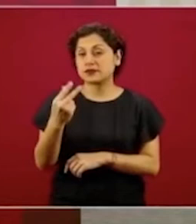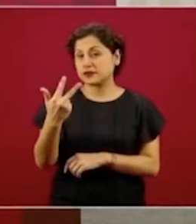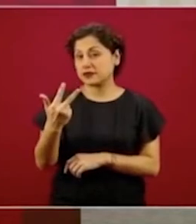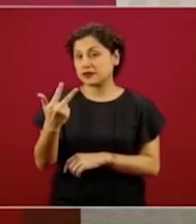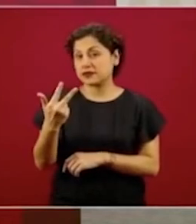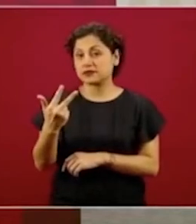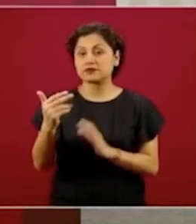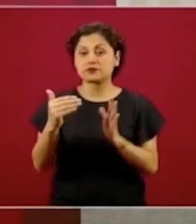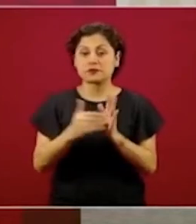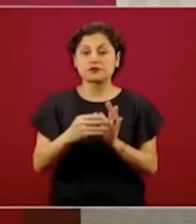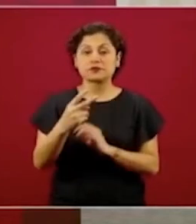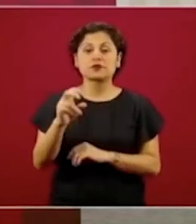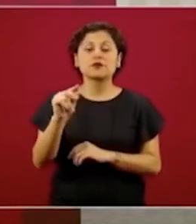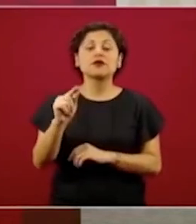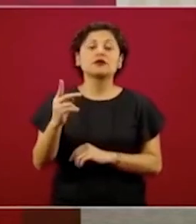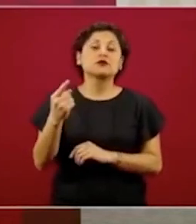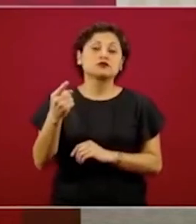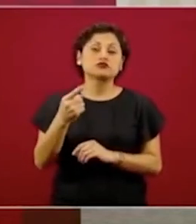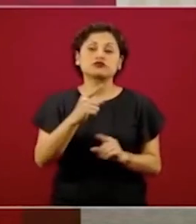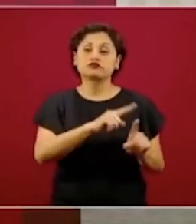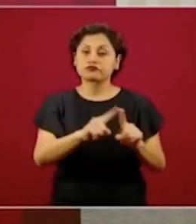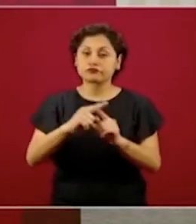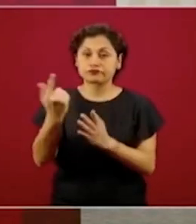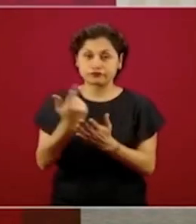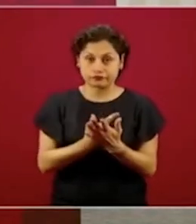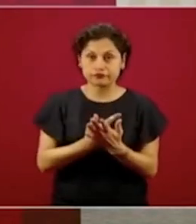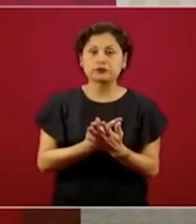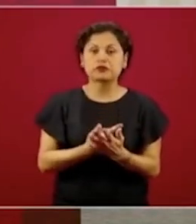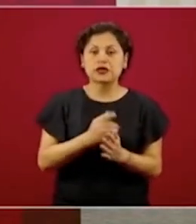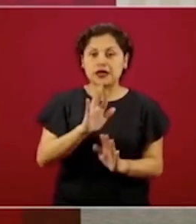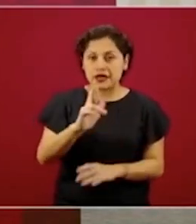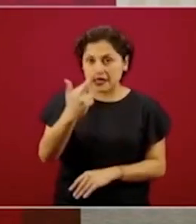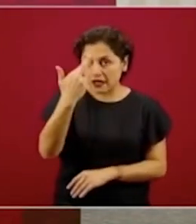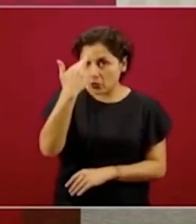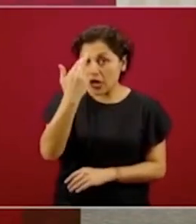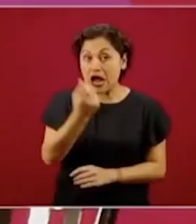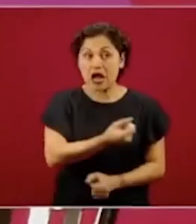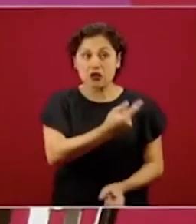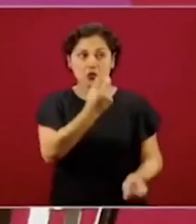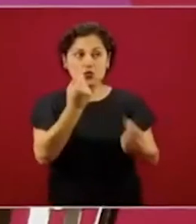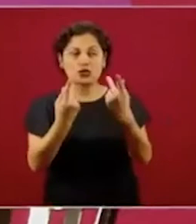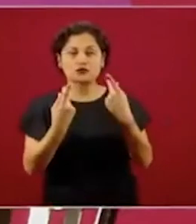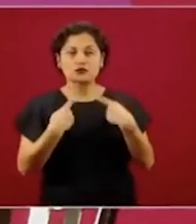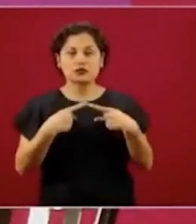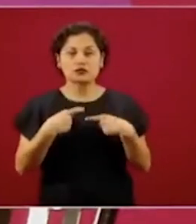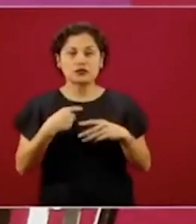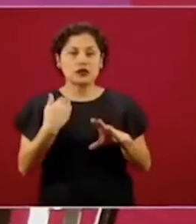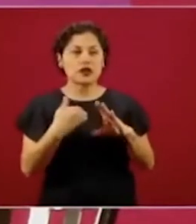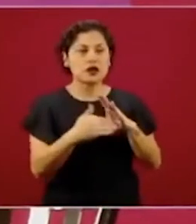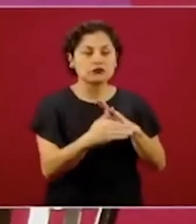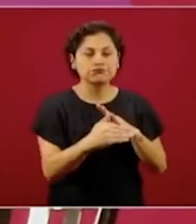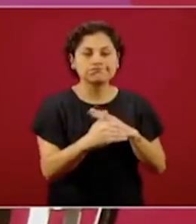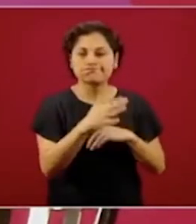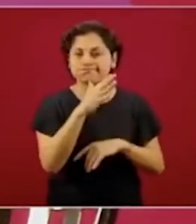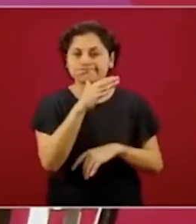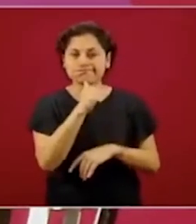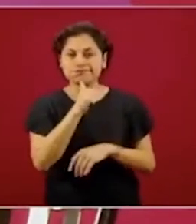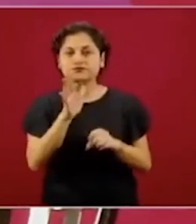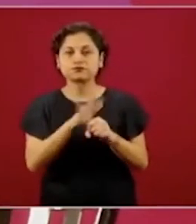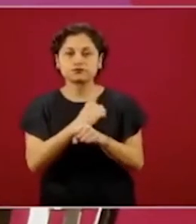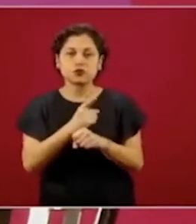algunas, recuerden que han tenido algún rechazo, estamos trabajando, ya nos comunicamos con ellos y vamos a seguir trabajando